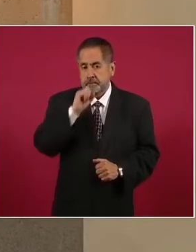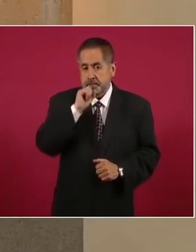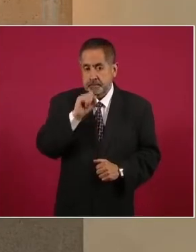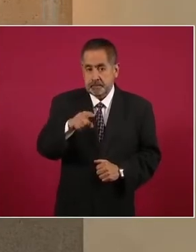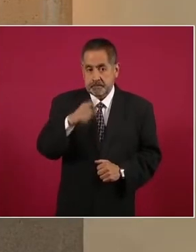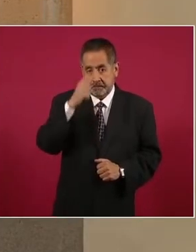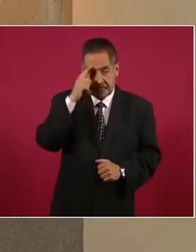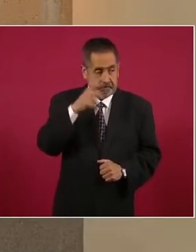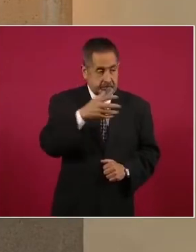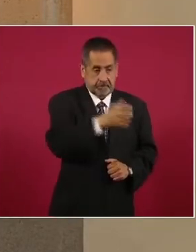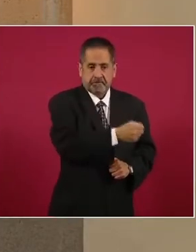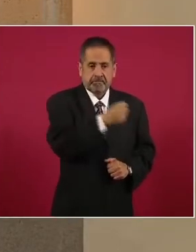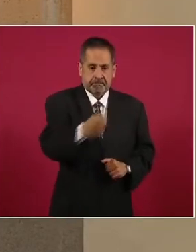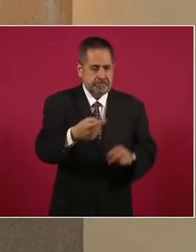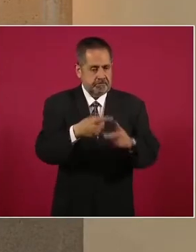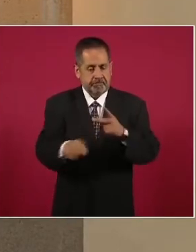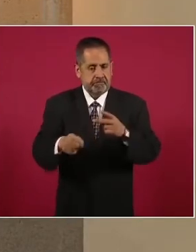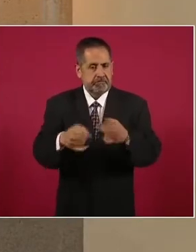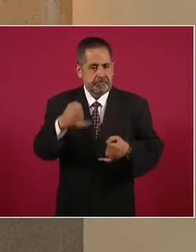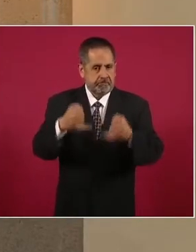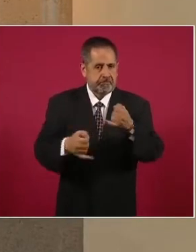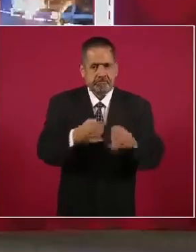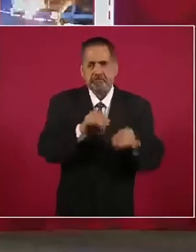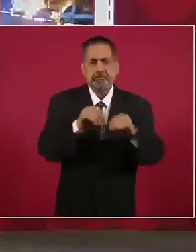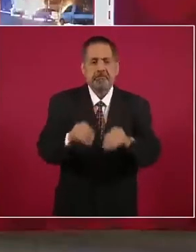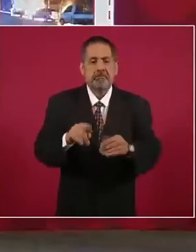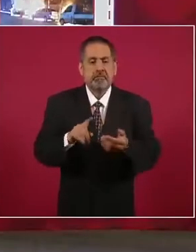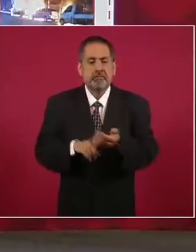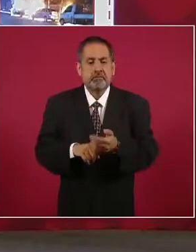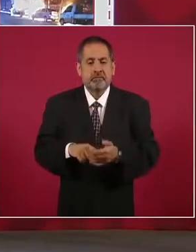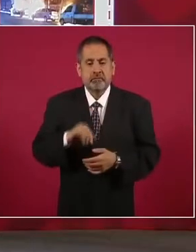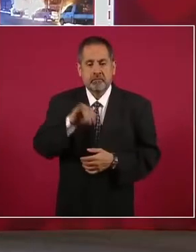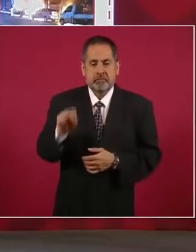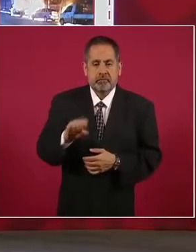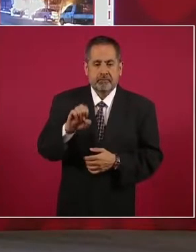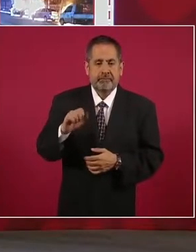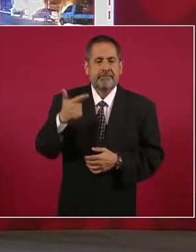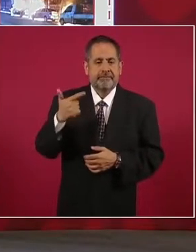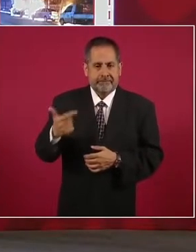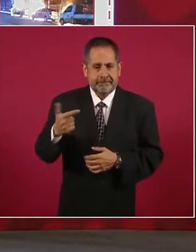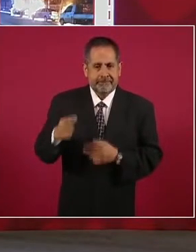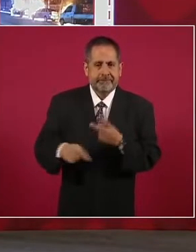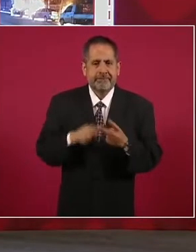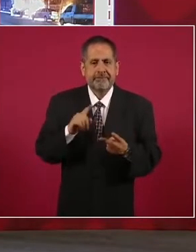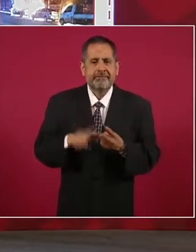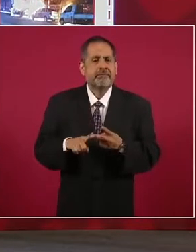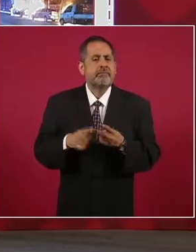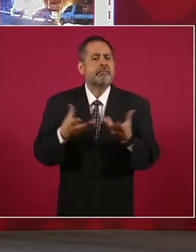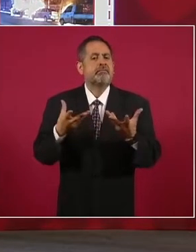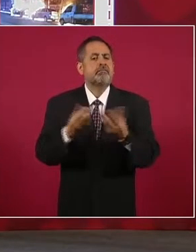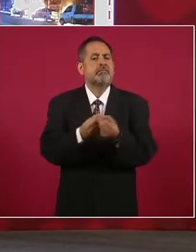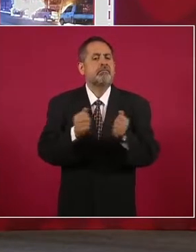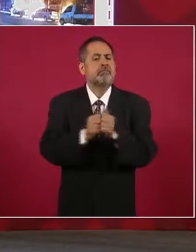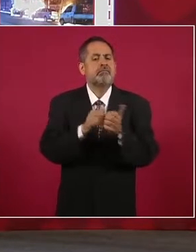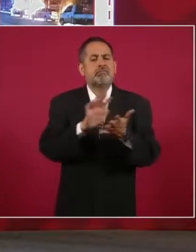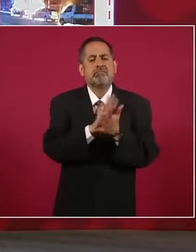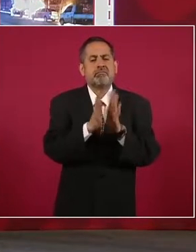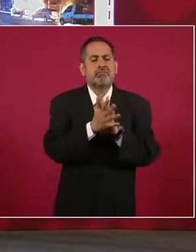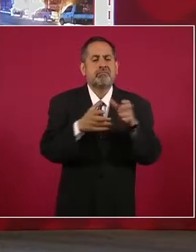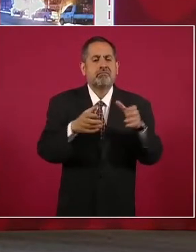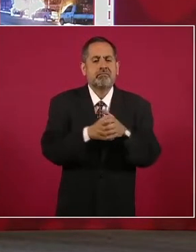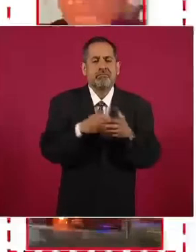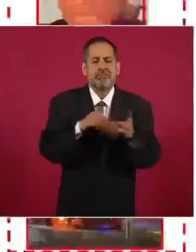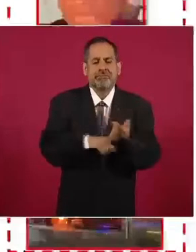a vinculaciones relevantes, José G., alias El Fumador, y José Jón, de la Organización de los